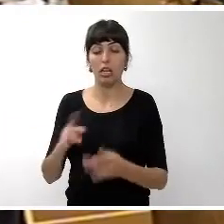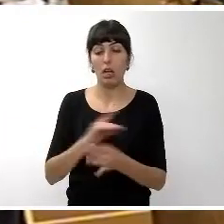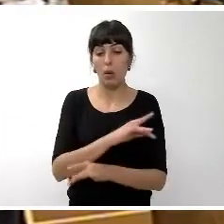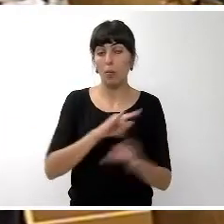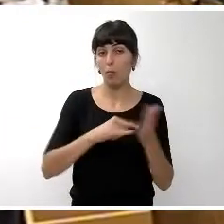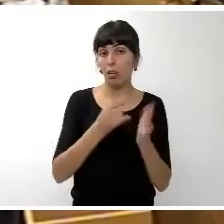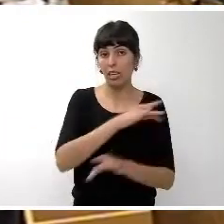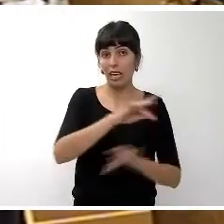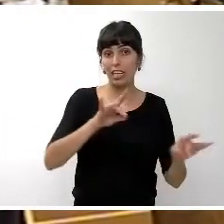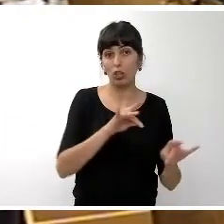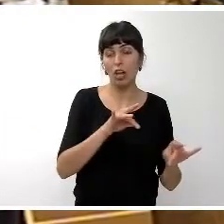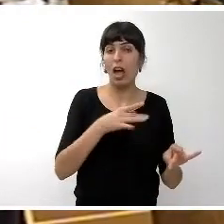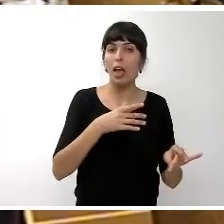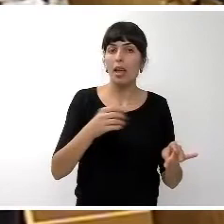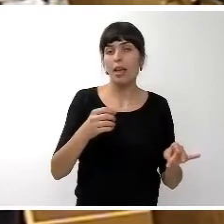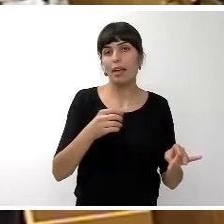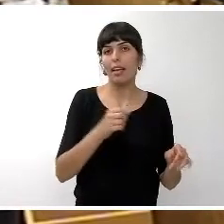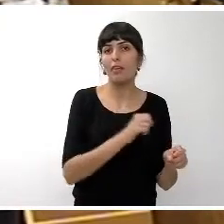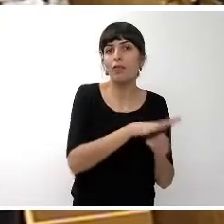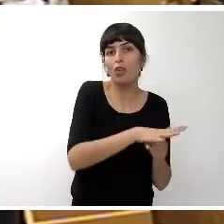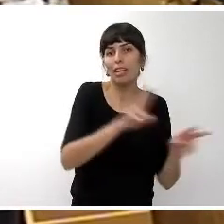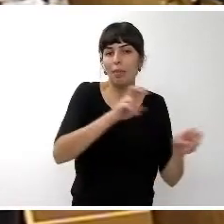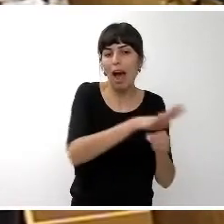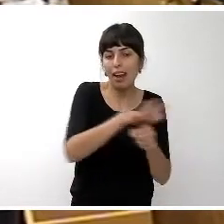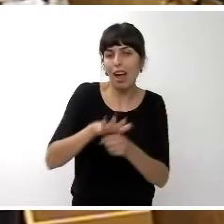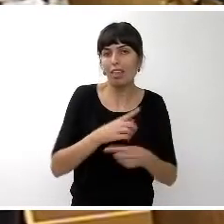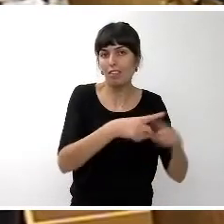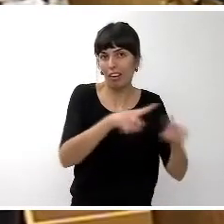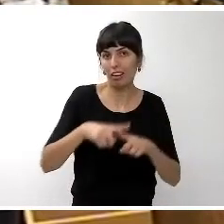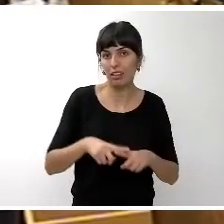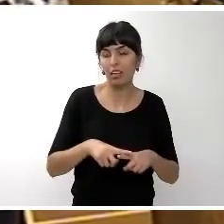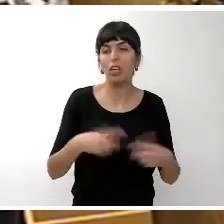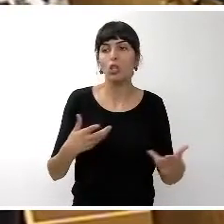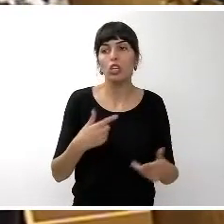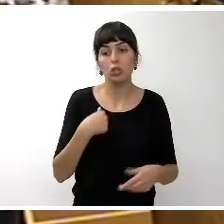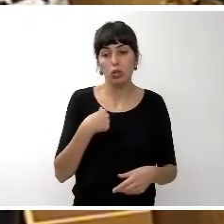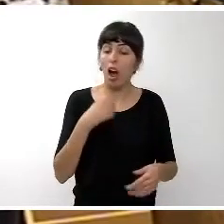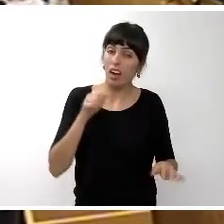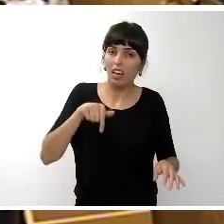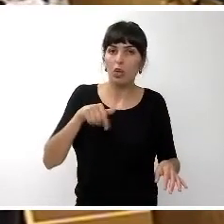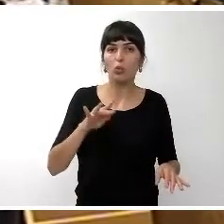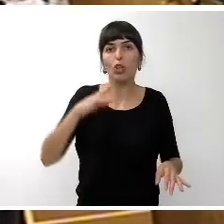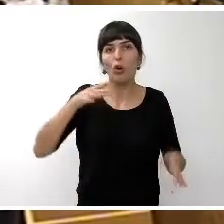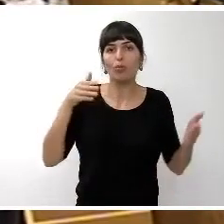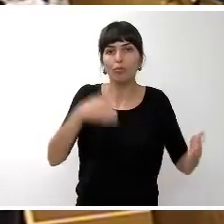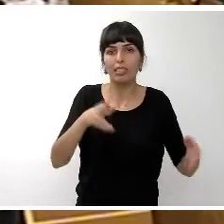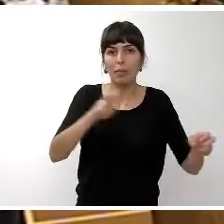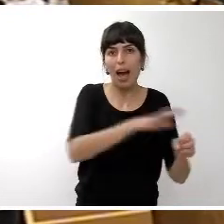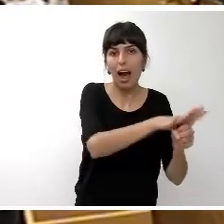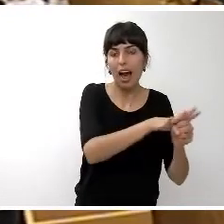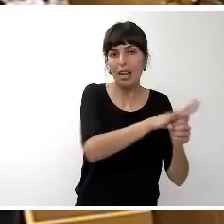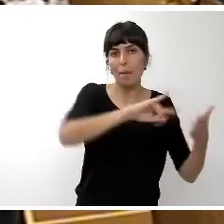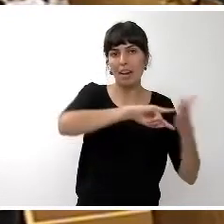distintas áreas pero que en este breve espacio centraré sobre el área de planificación